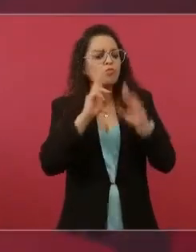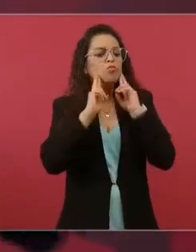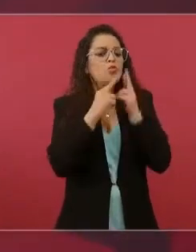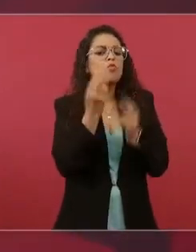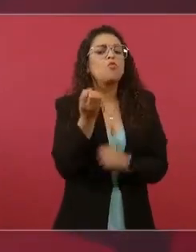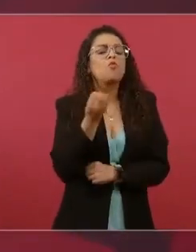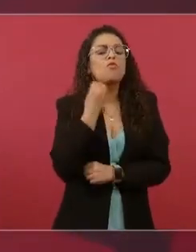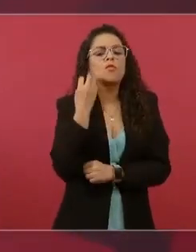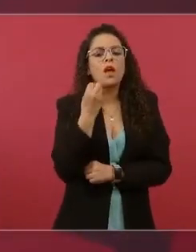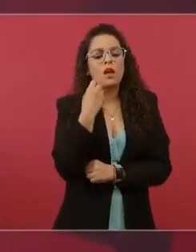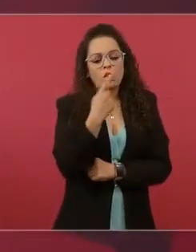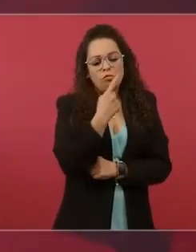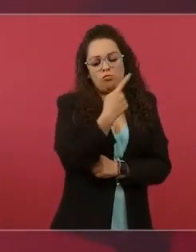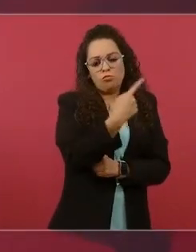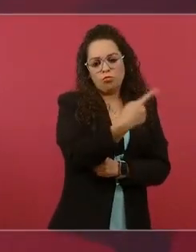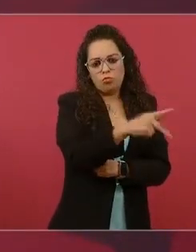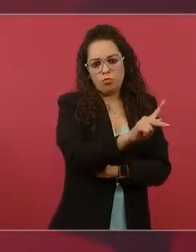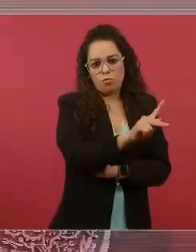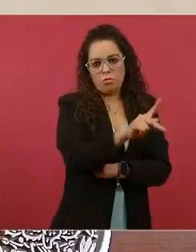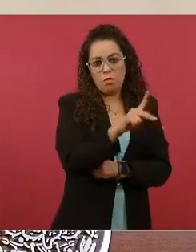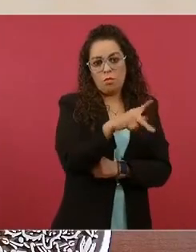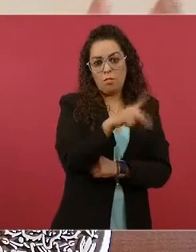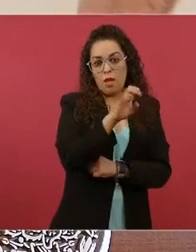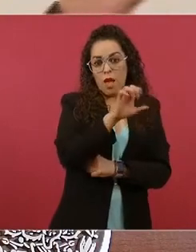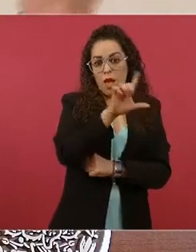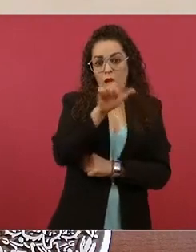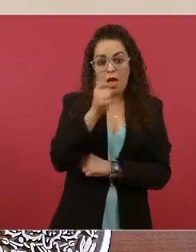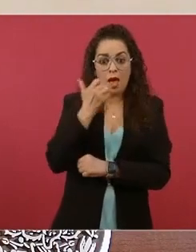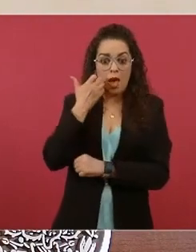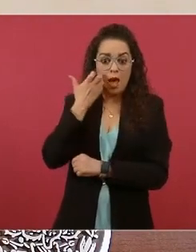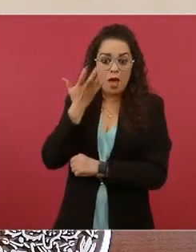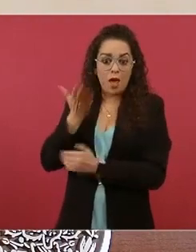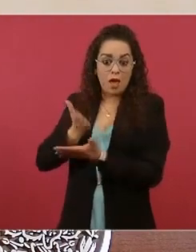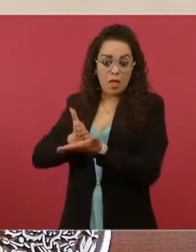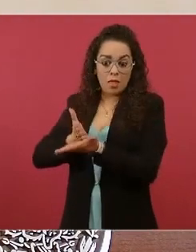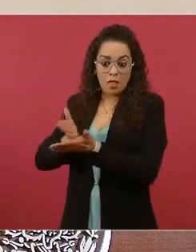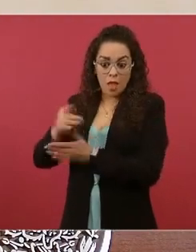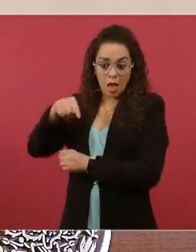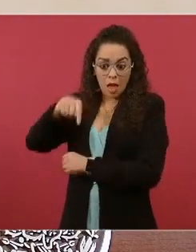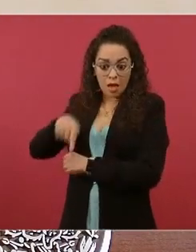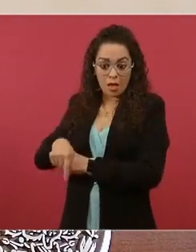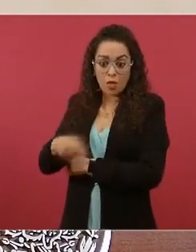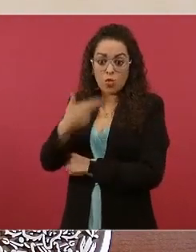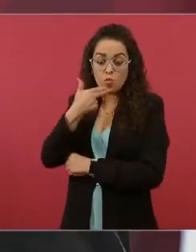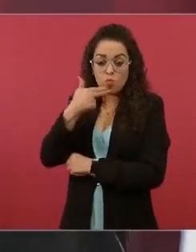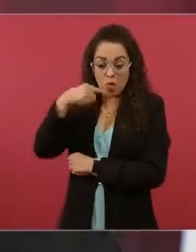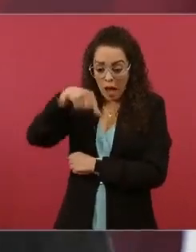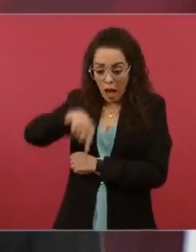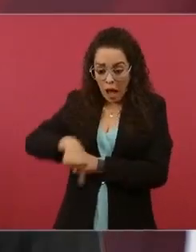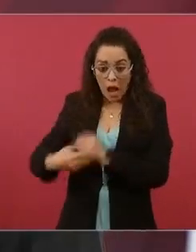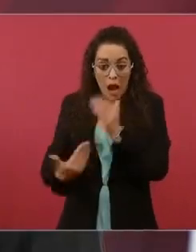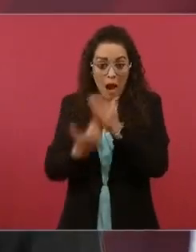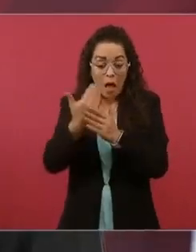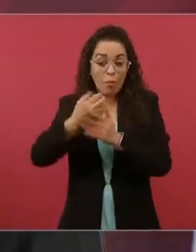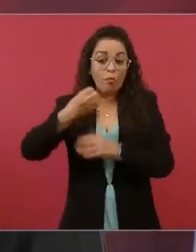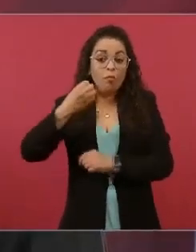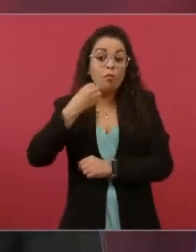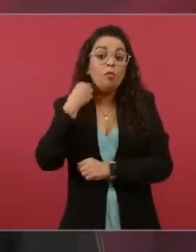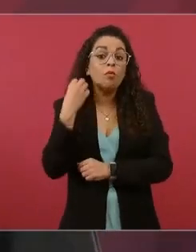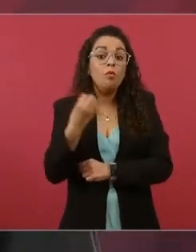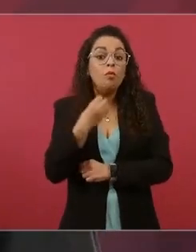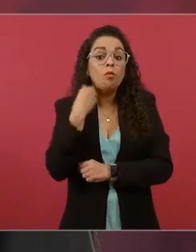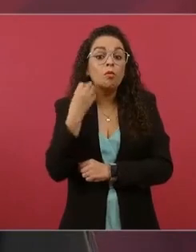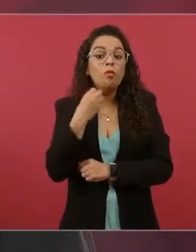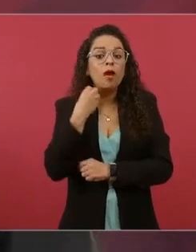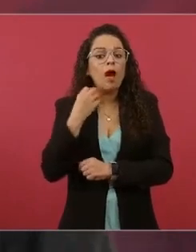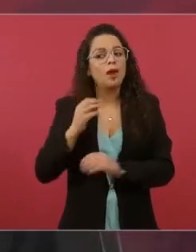venga aquí a querer utilizar este foro que